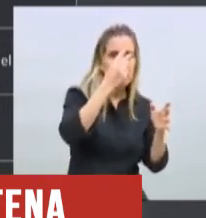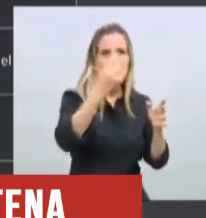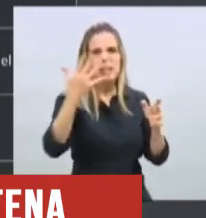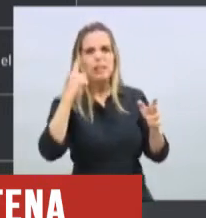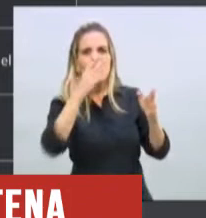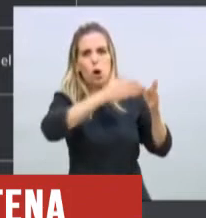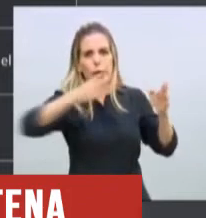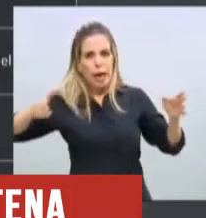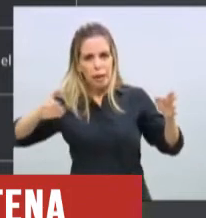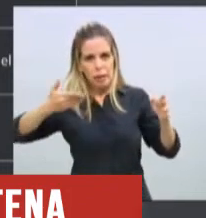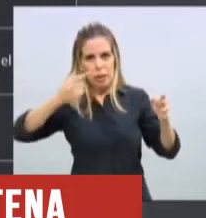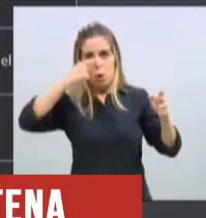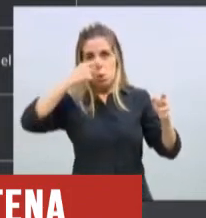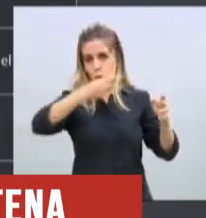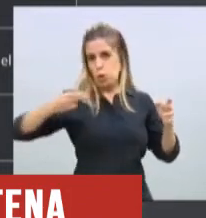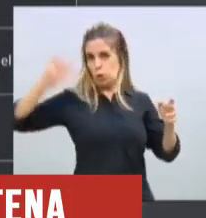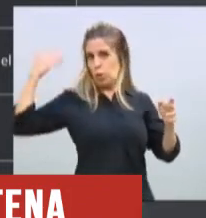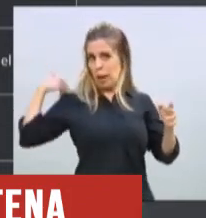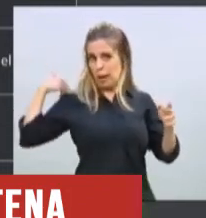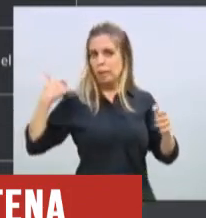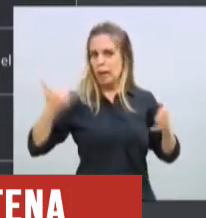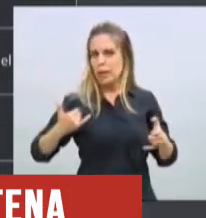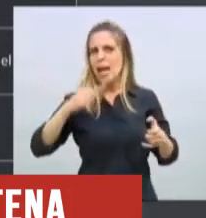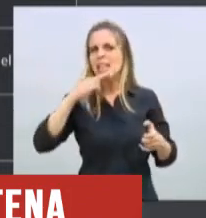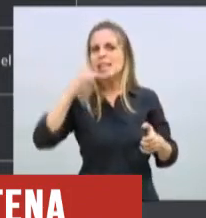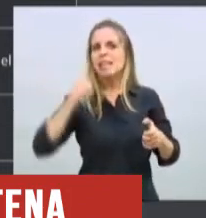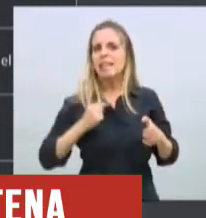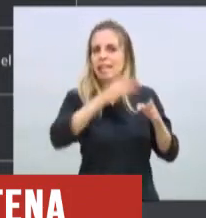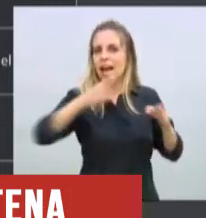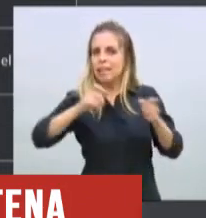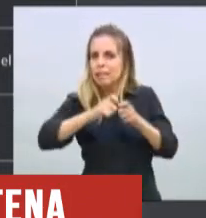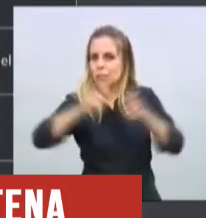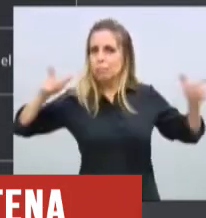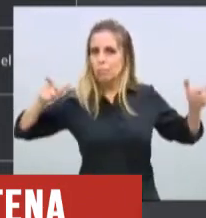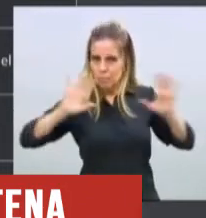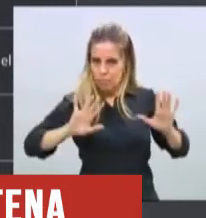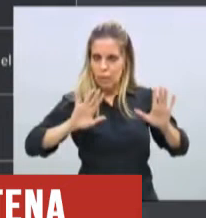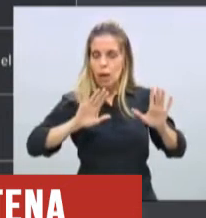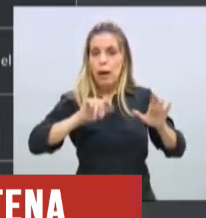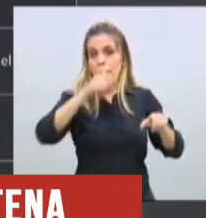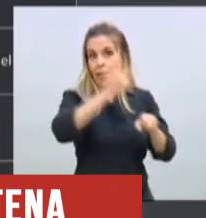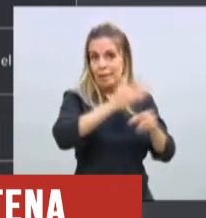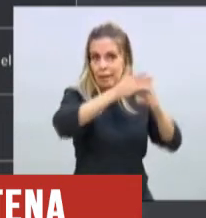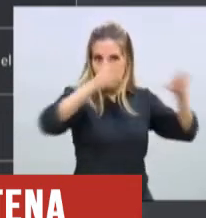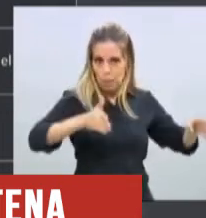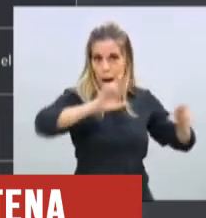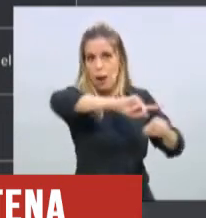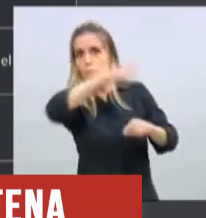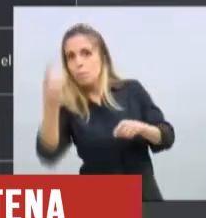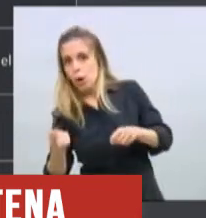17 días de duplicación. Para pasar a la reapertura progresiva,